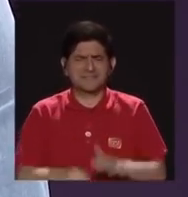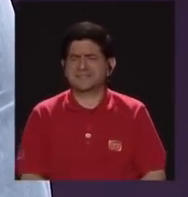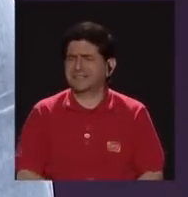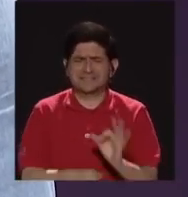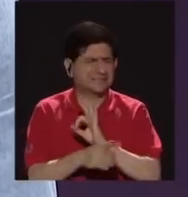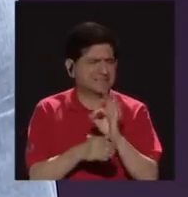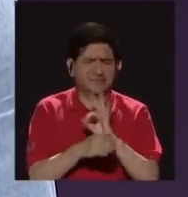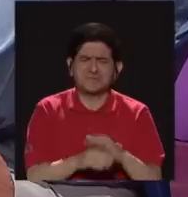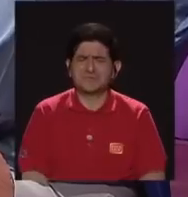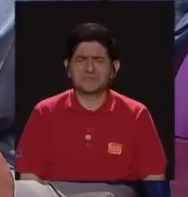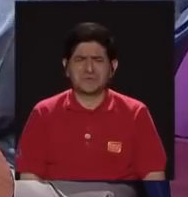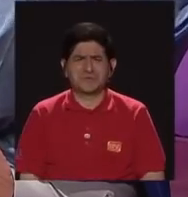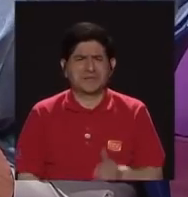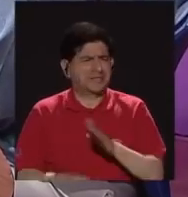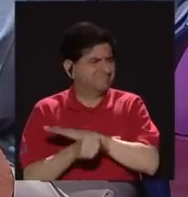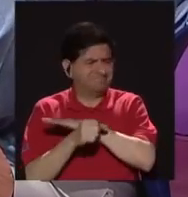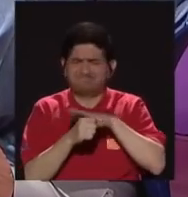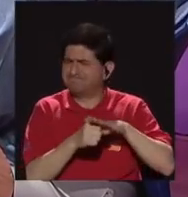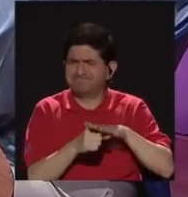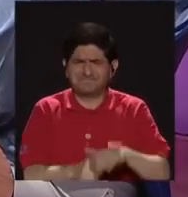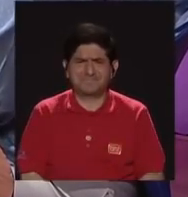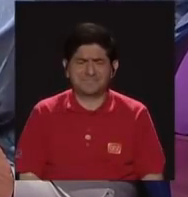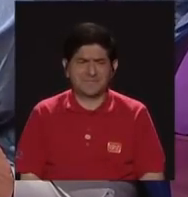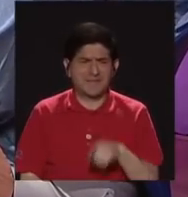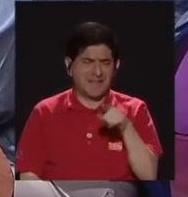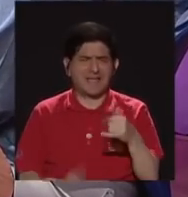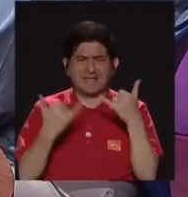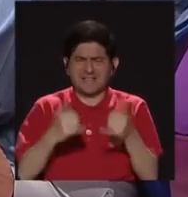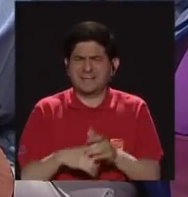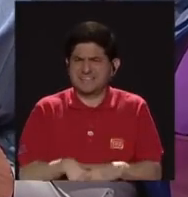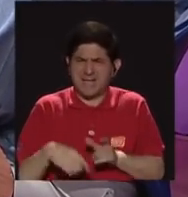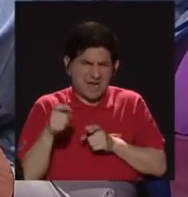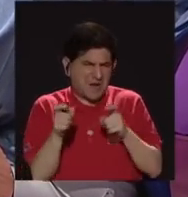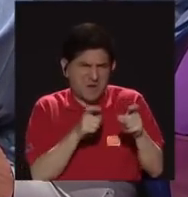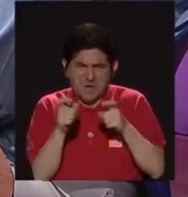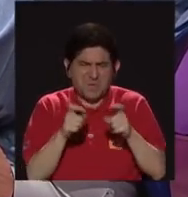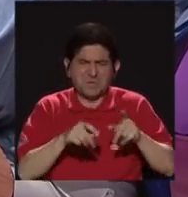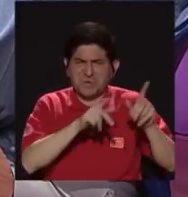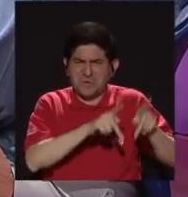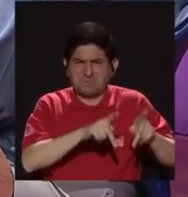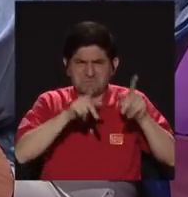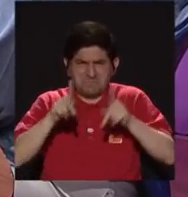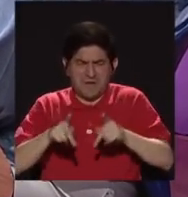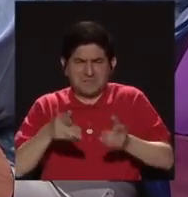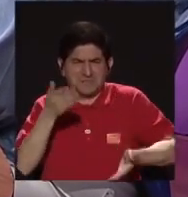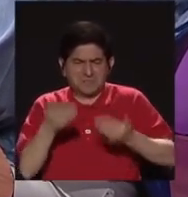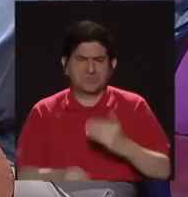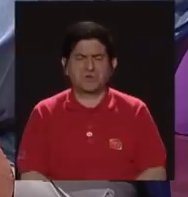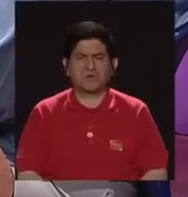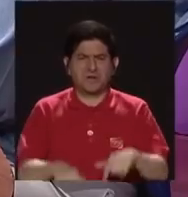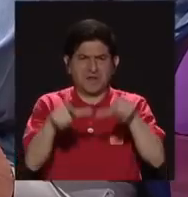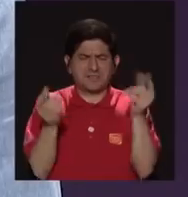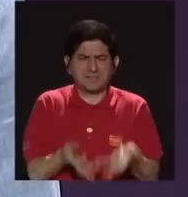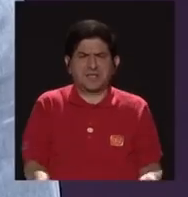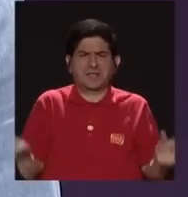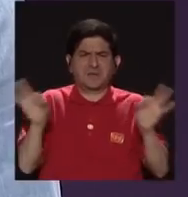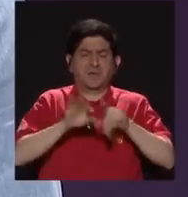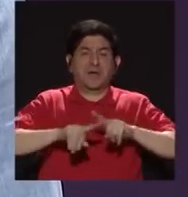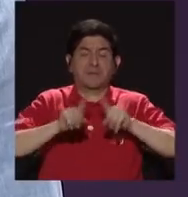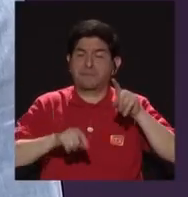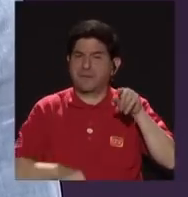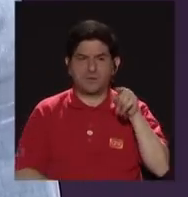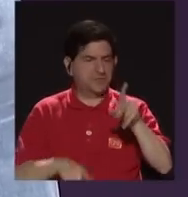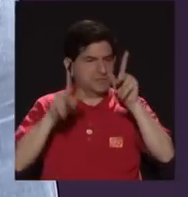insuficiente, totalmente cooptada, con gente en puestos claves que no